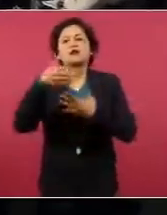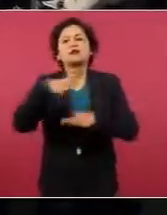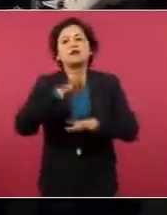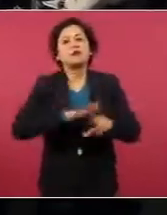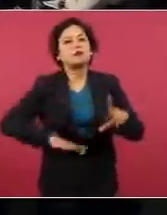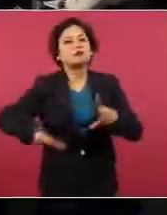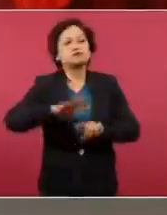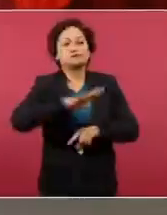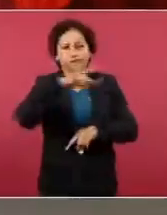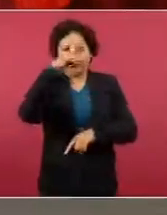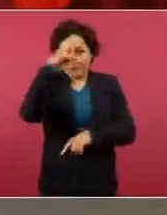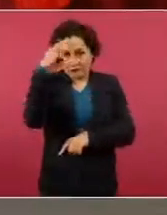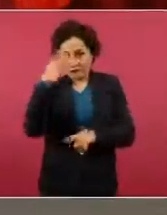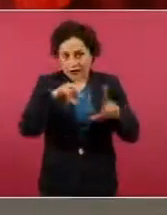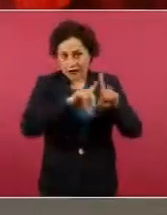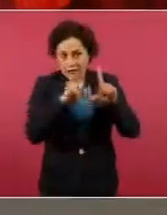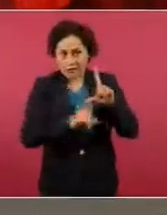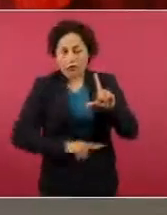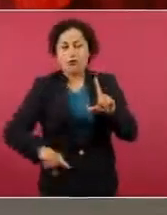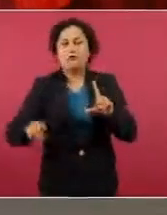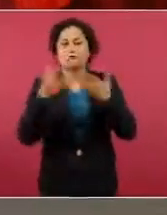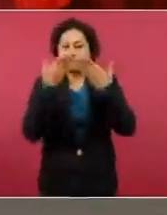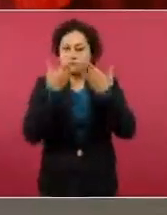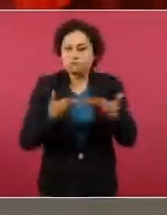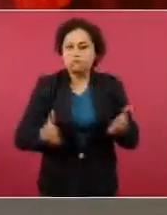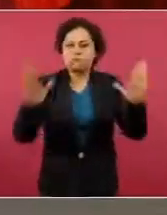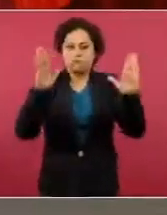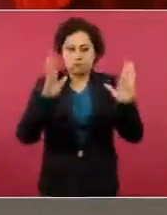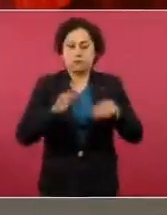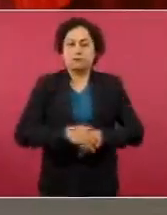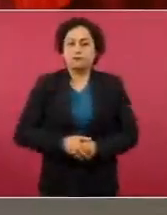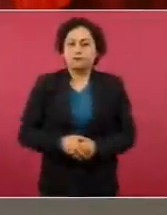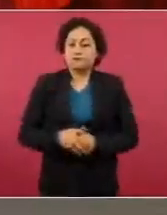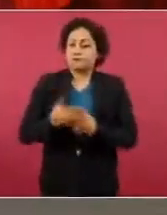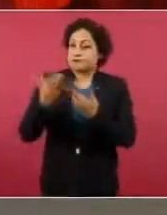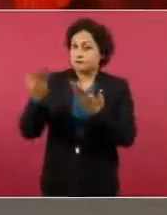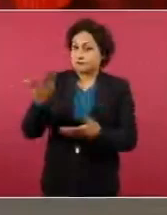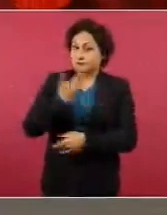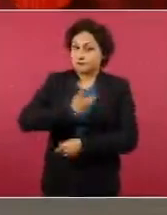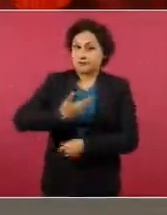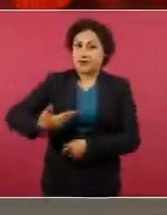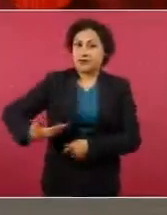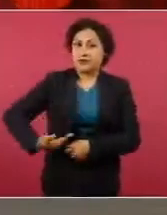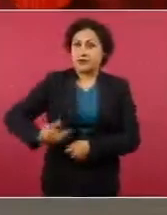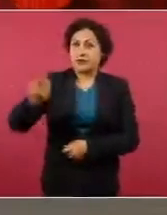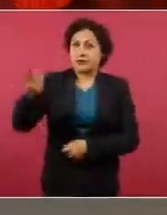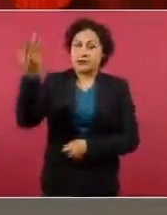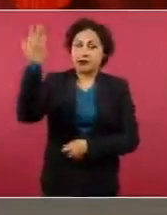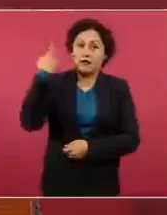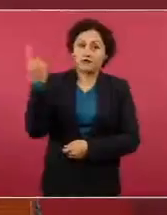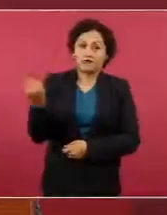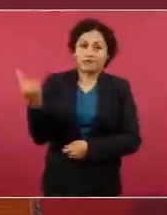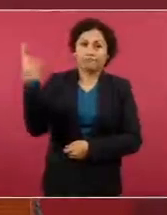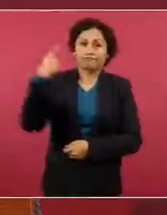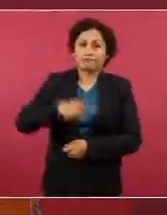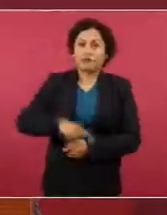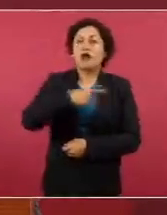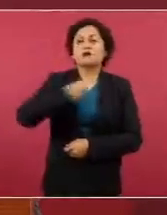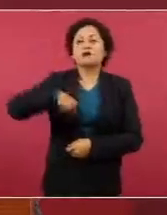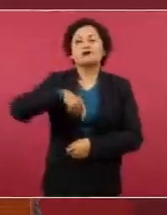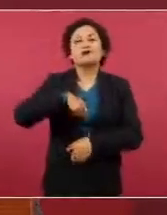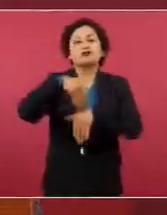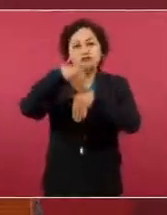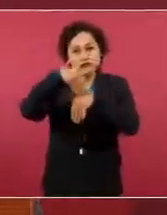México. Señor presidente, su instrucción ha sido atendida. Este